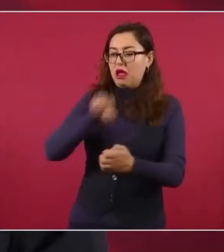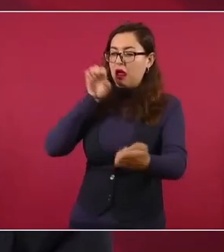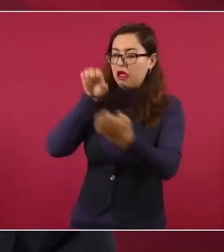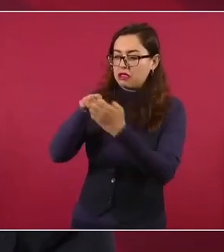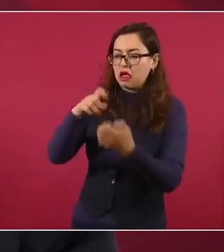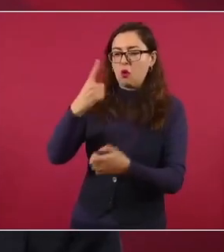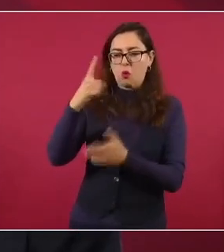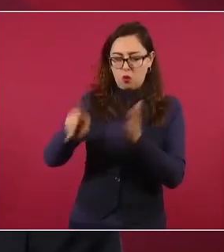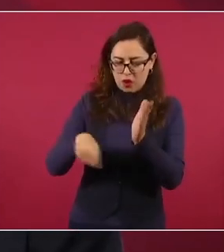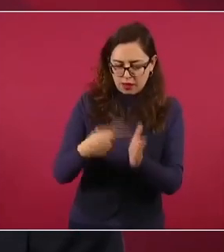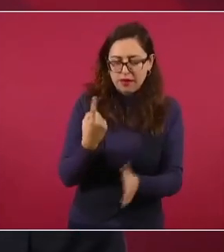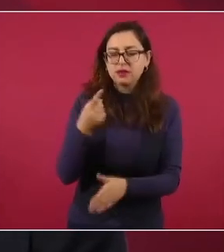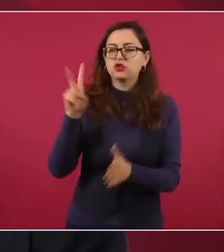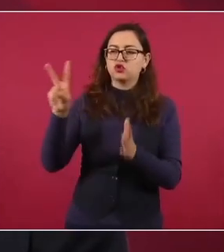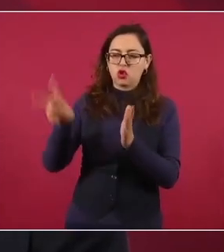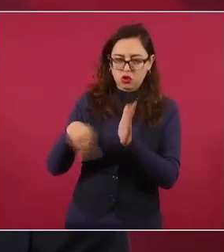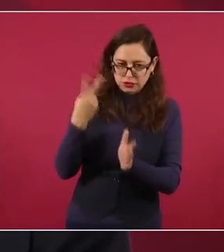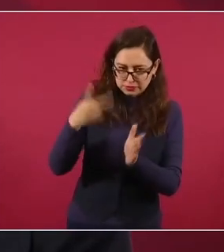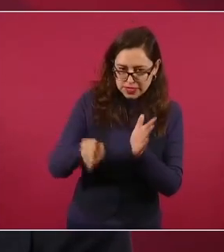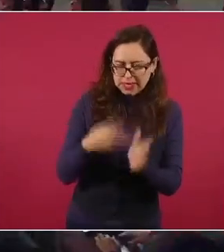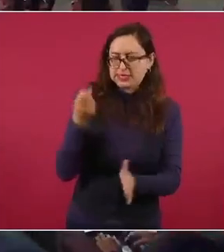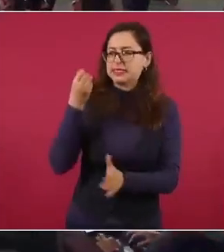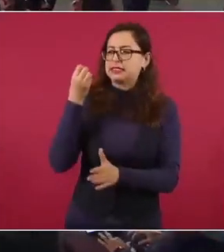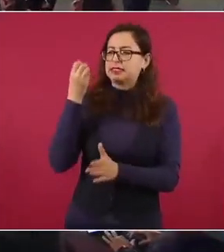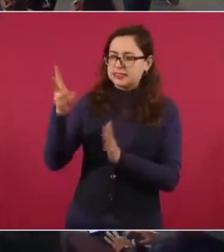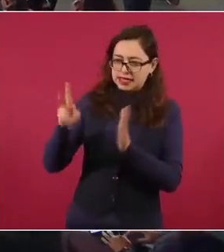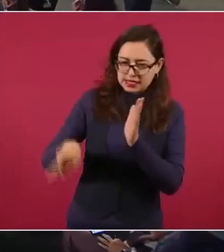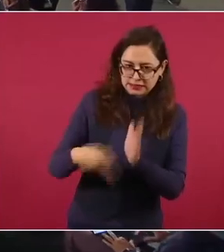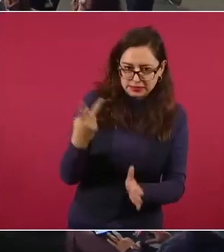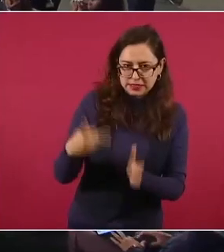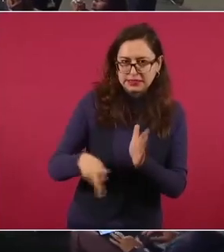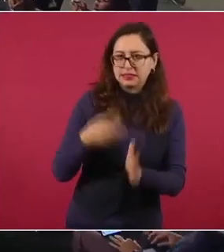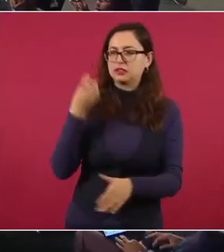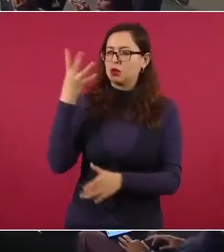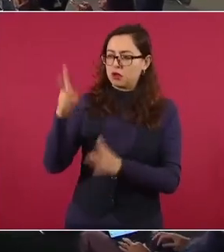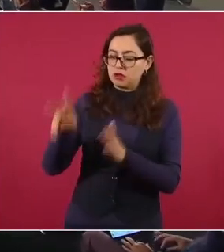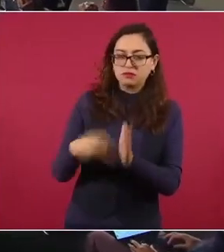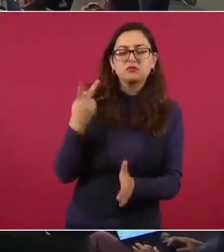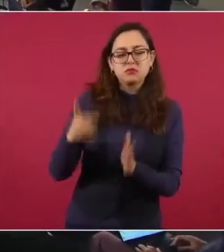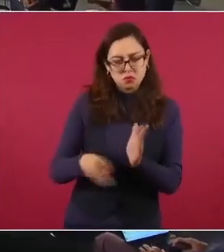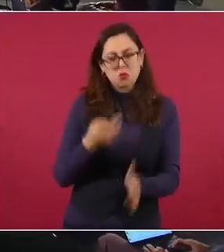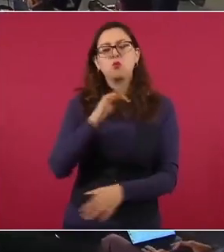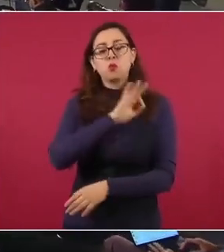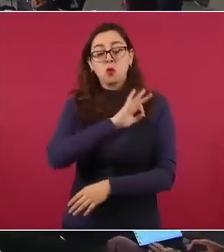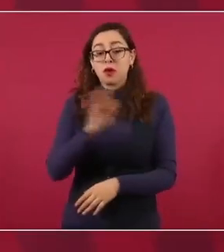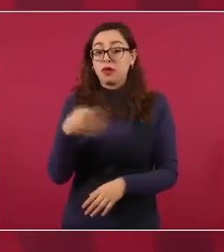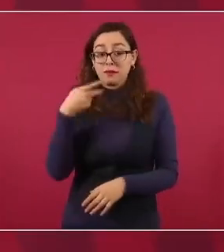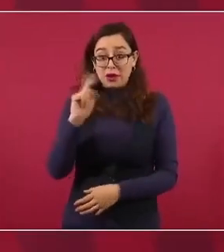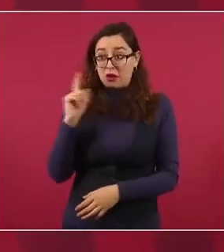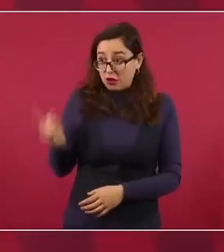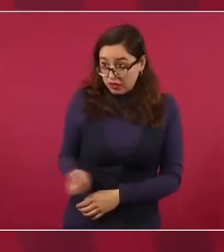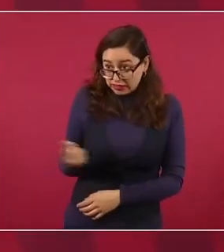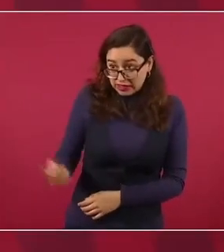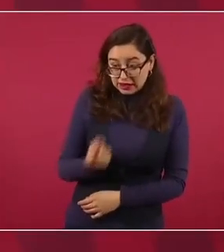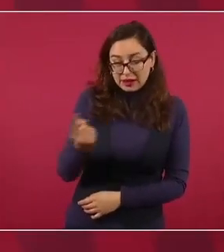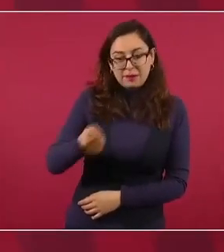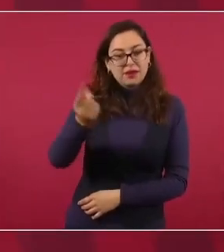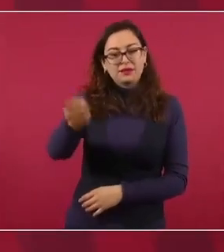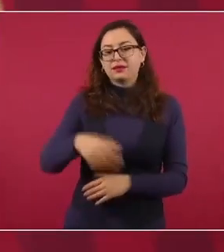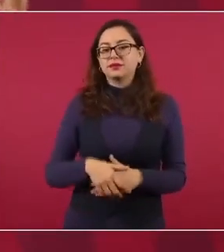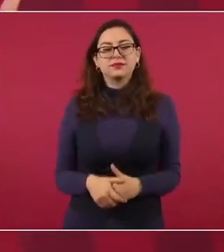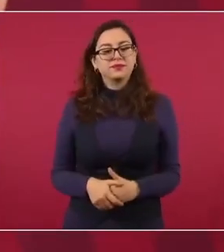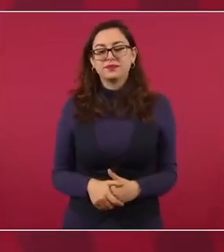Una dictadura, una oligarquía conservadora domina